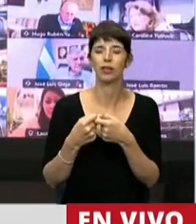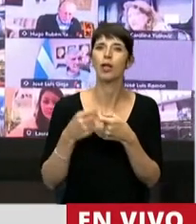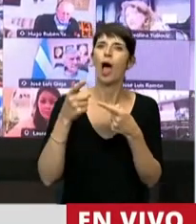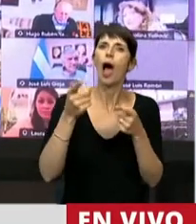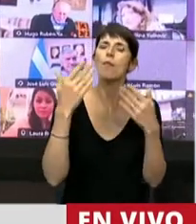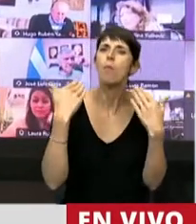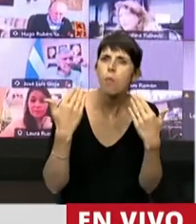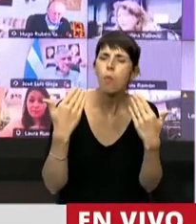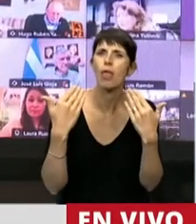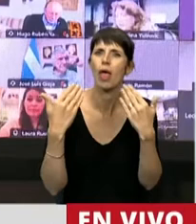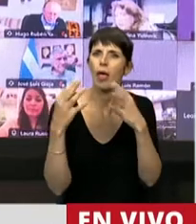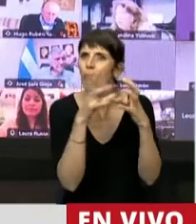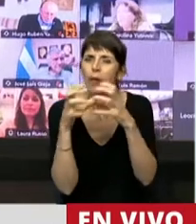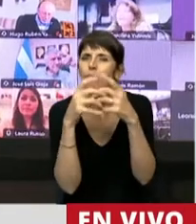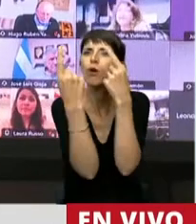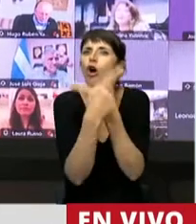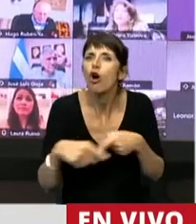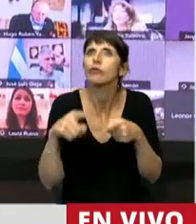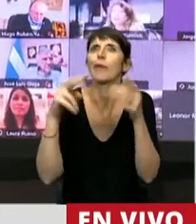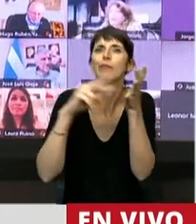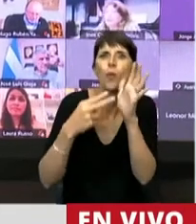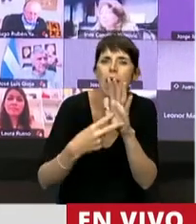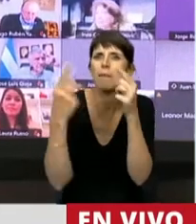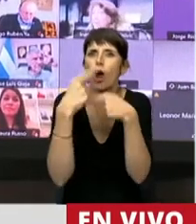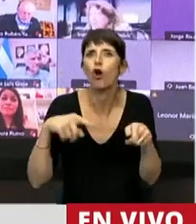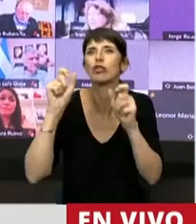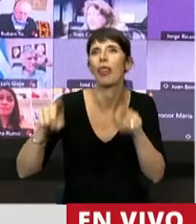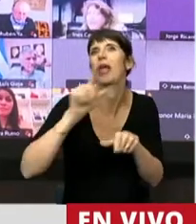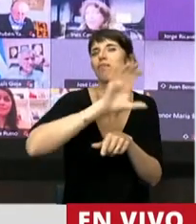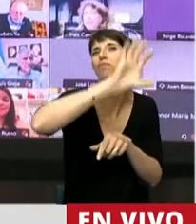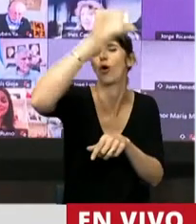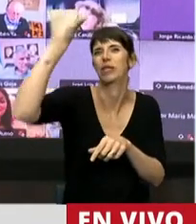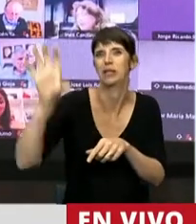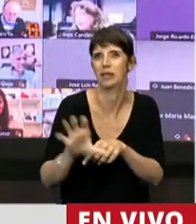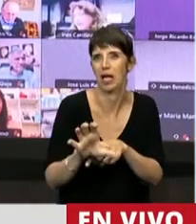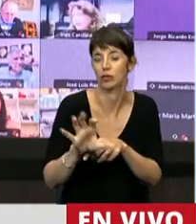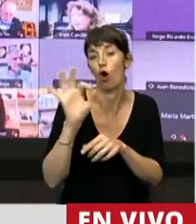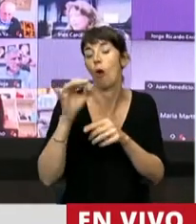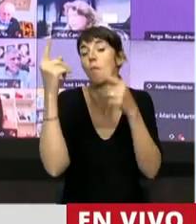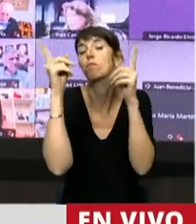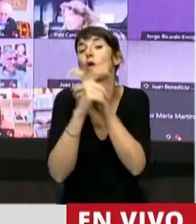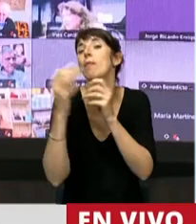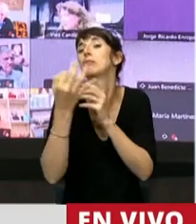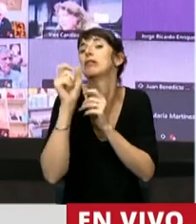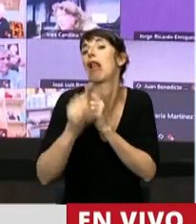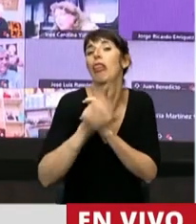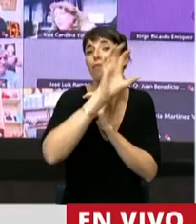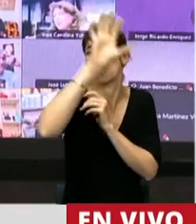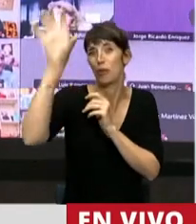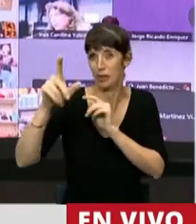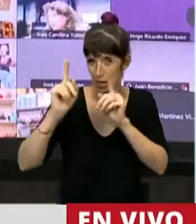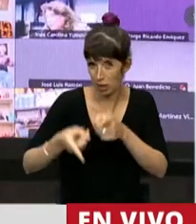problemáticas vinculadas a la realidad nacional y las específicas de cada provincia y con ese objeto